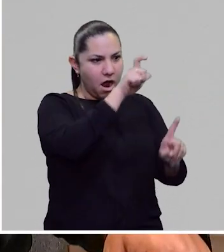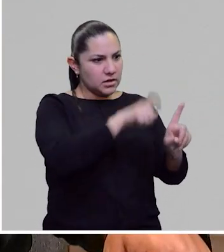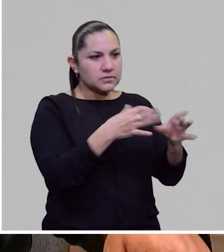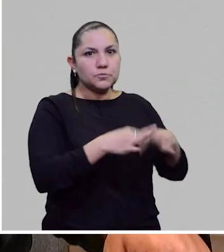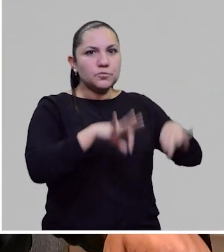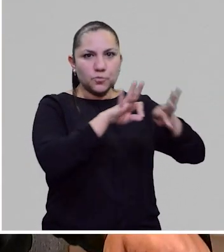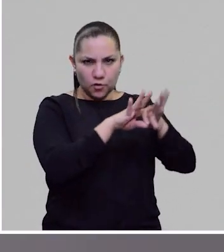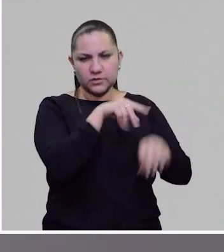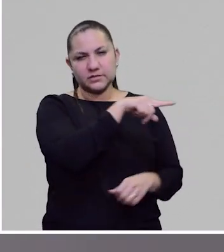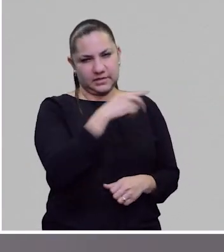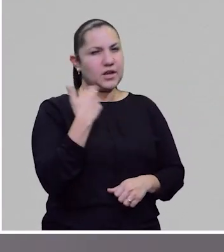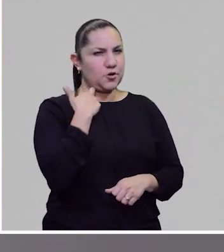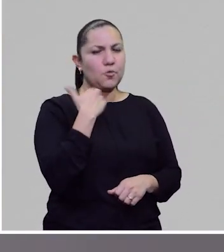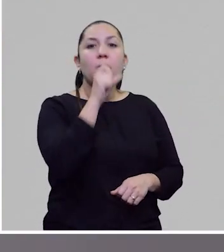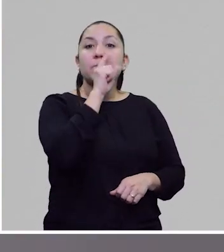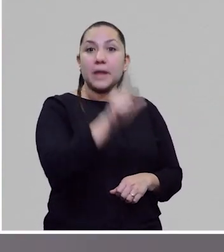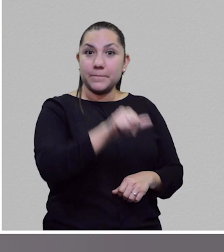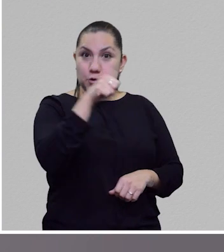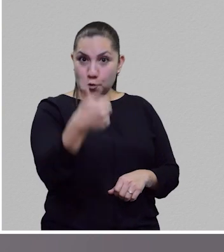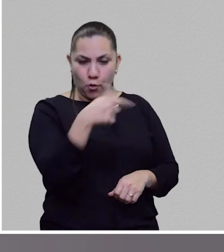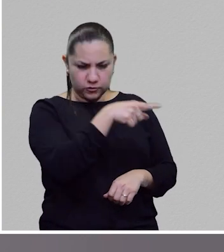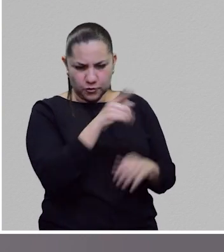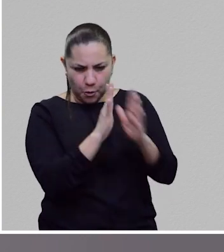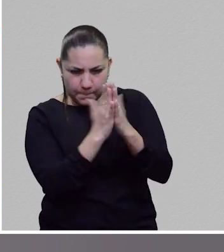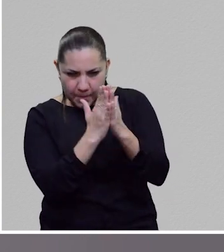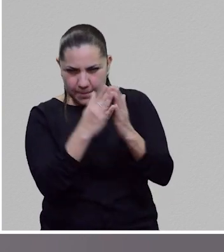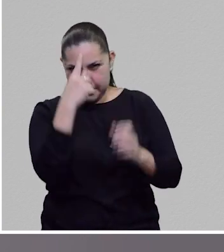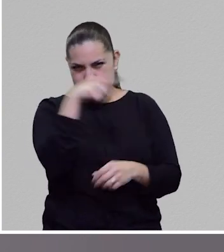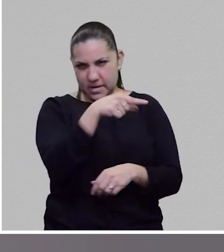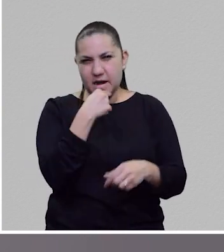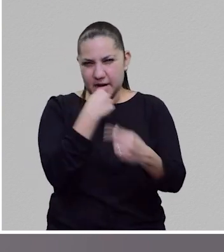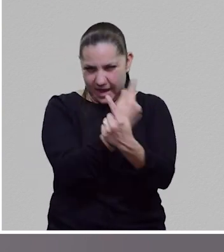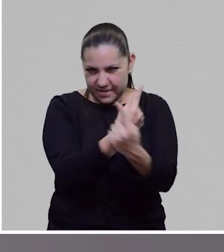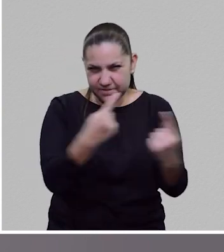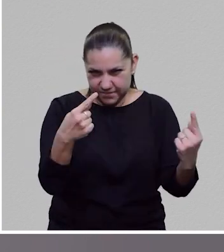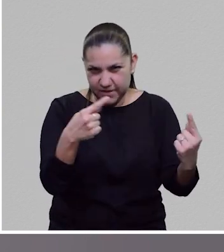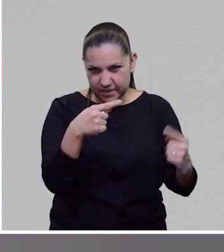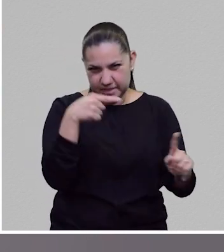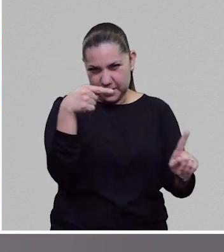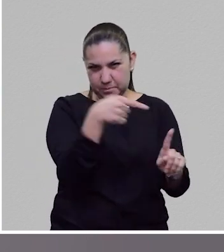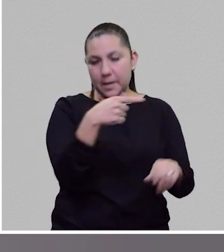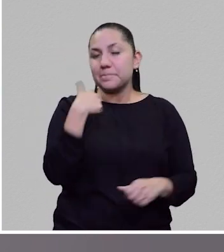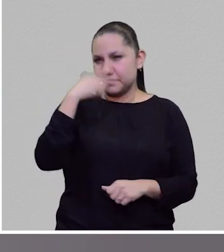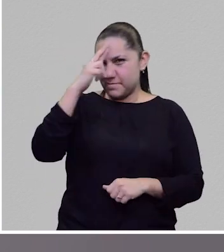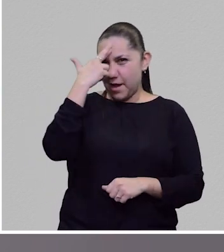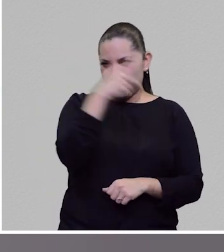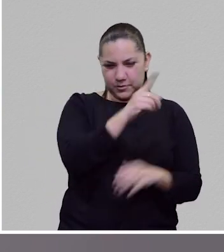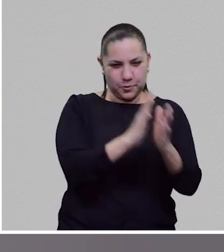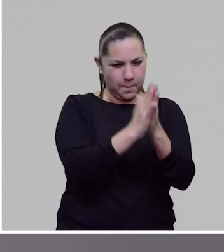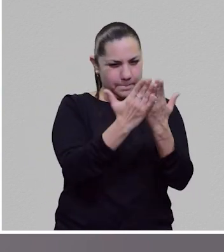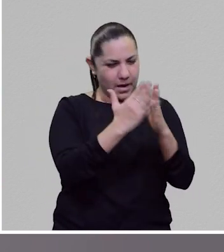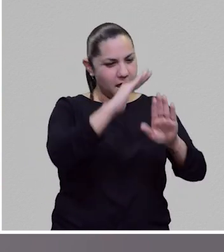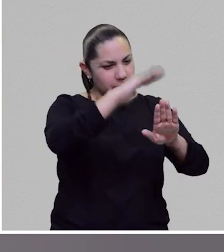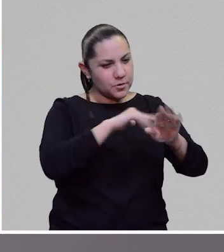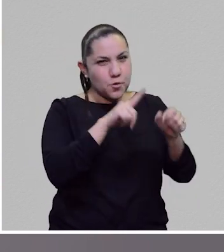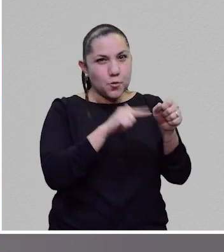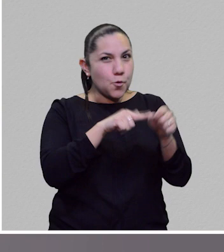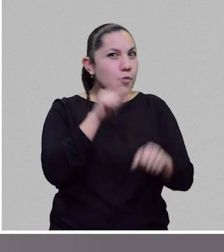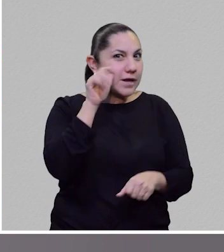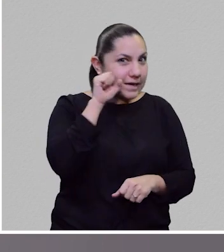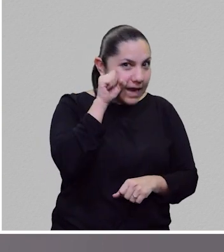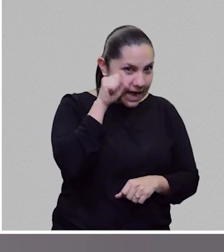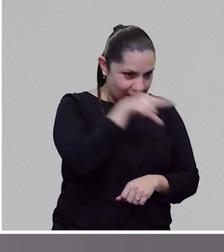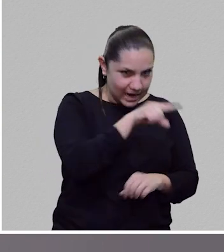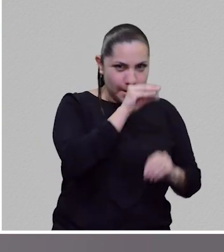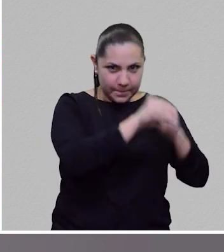Soy el robot, que es una novelita infantil. Un libro Me acuerdo perfecto de su portada naranja, y vi hace poquito que